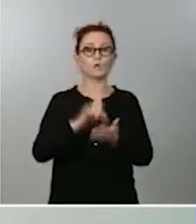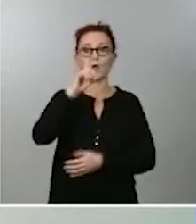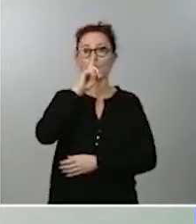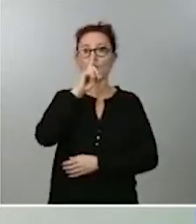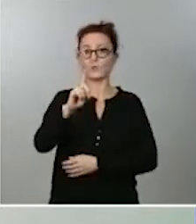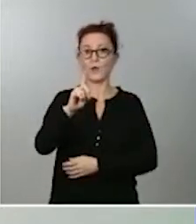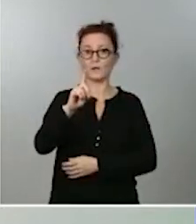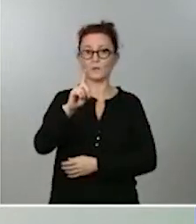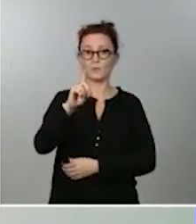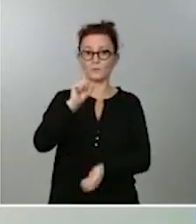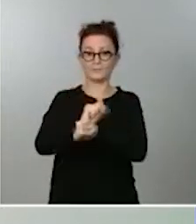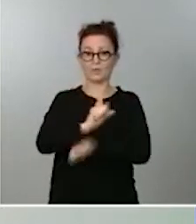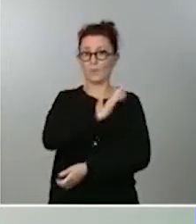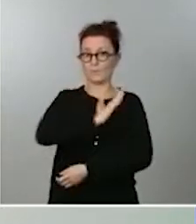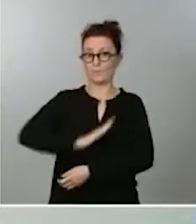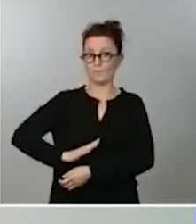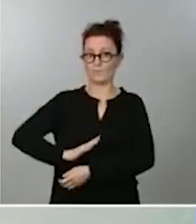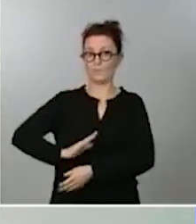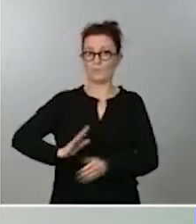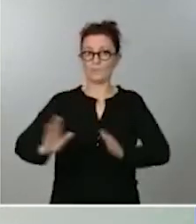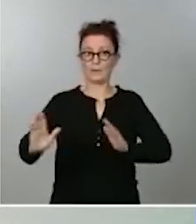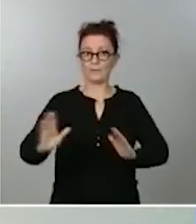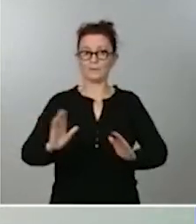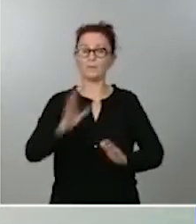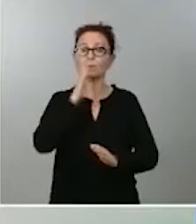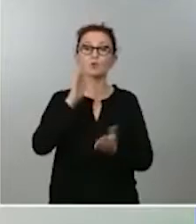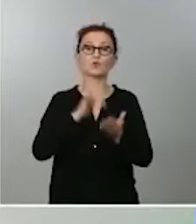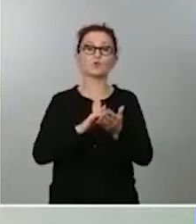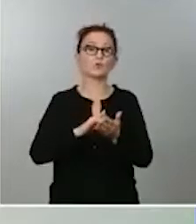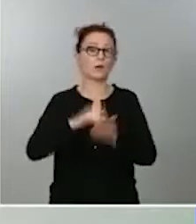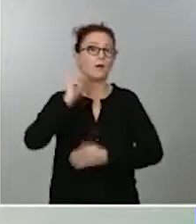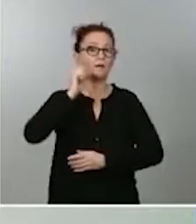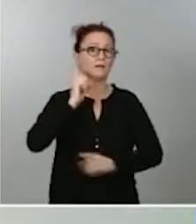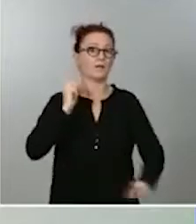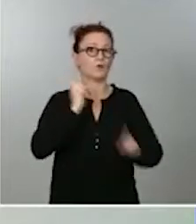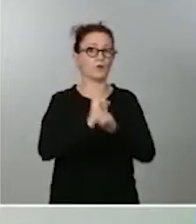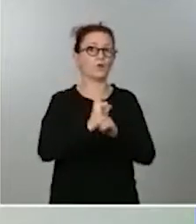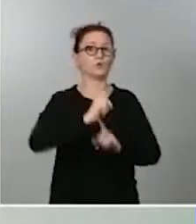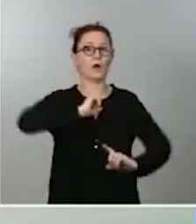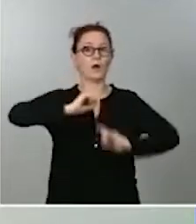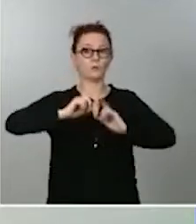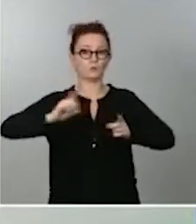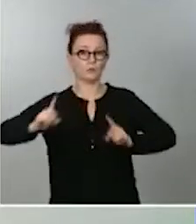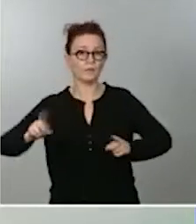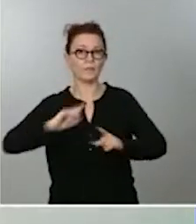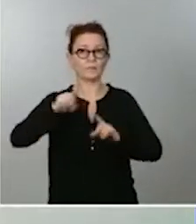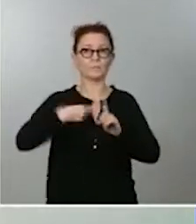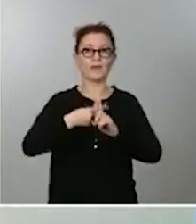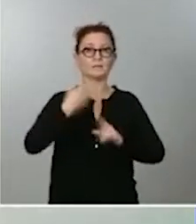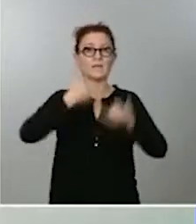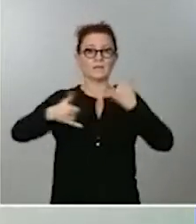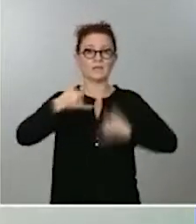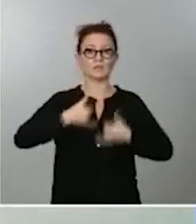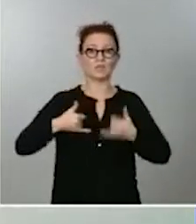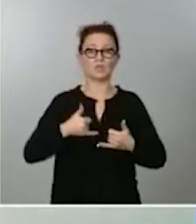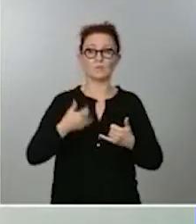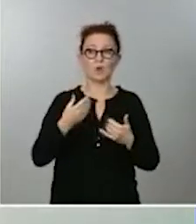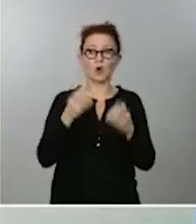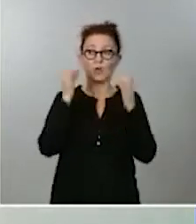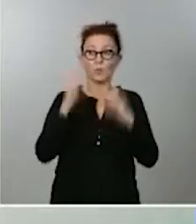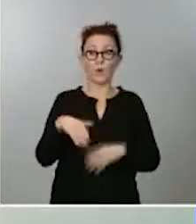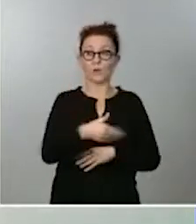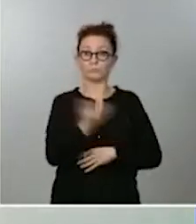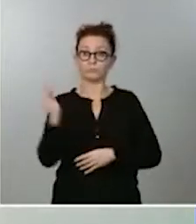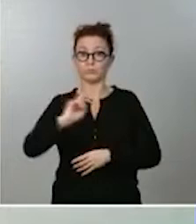está acusado por unos delitos como son atentado a la autoridad y lesiones, que son los mismos que se atribuyen a personas que han detenido los